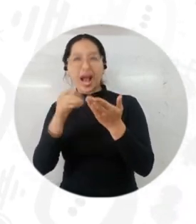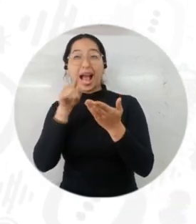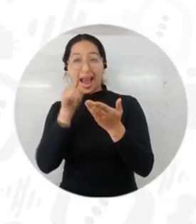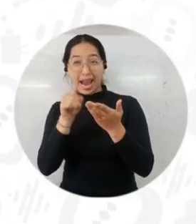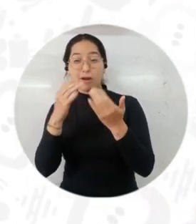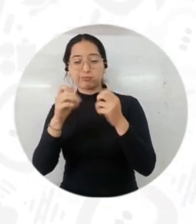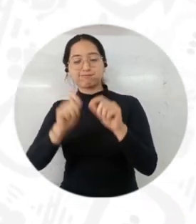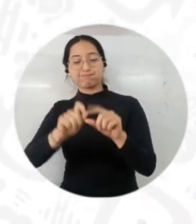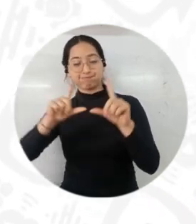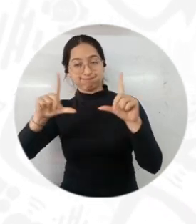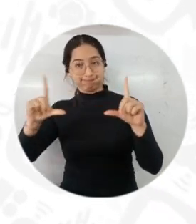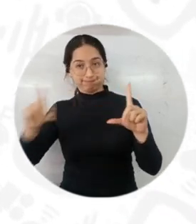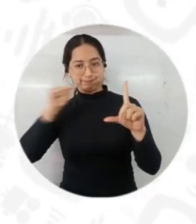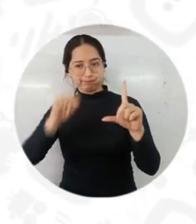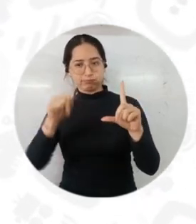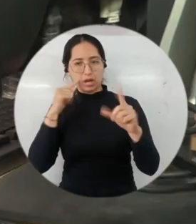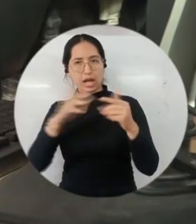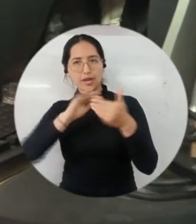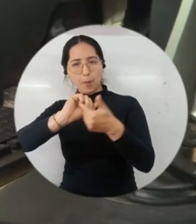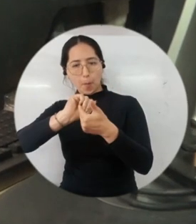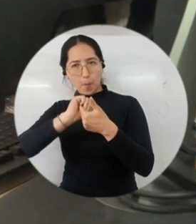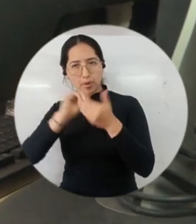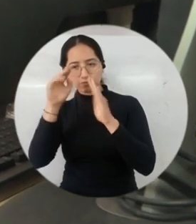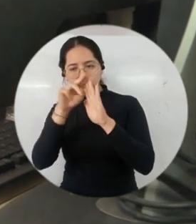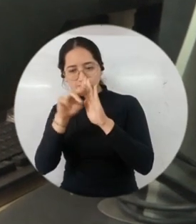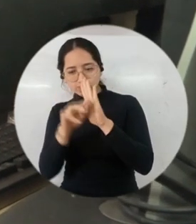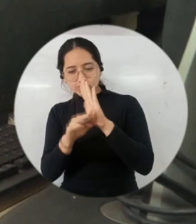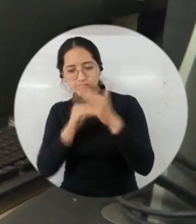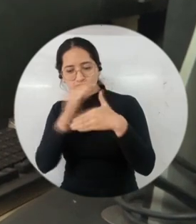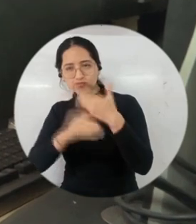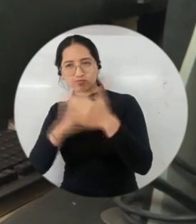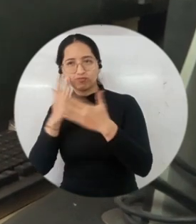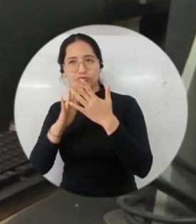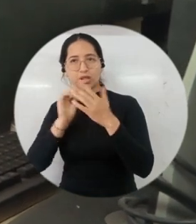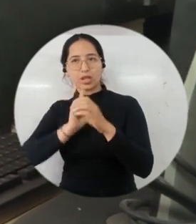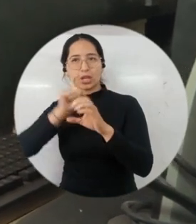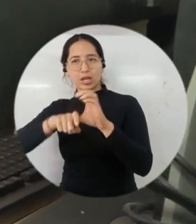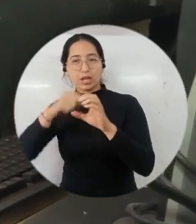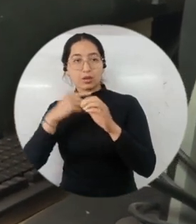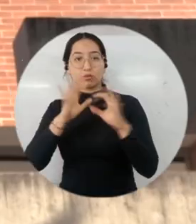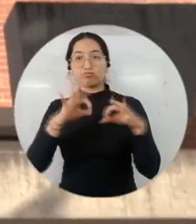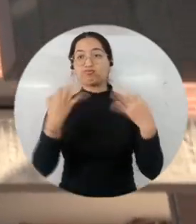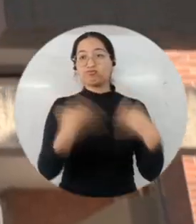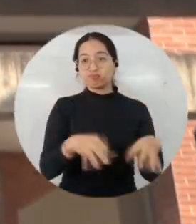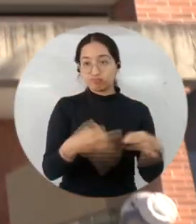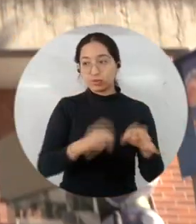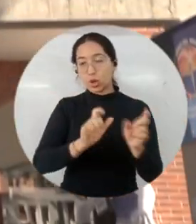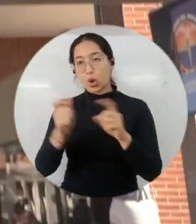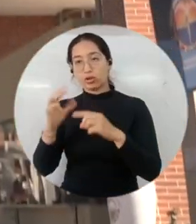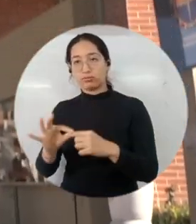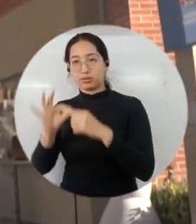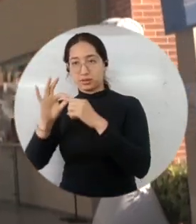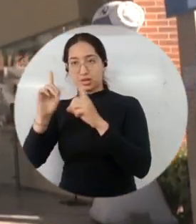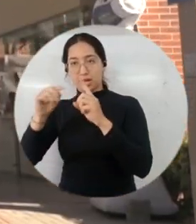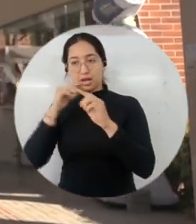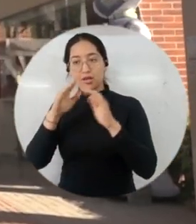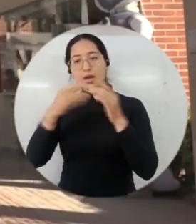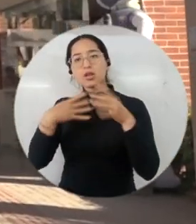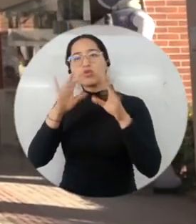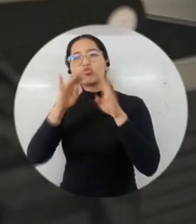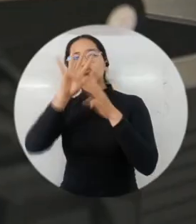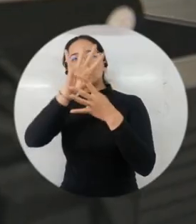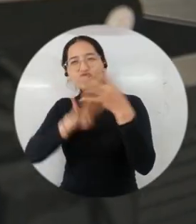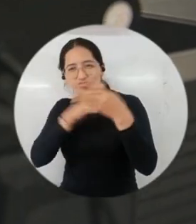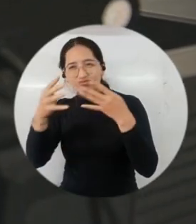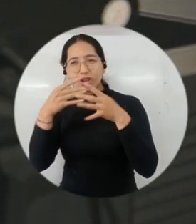.unimagdalena.edu.co el instructivo con información sobre los cupos ordinarios y especiales, los programas y el